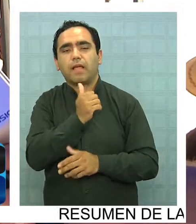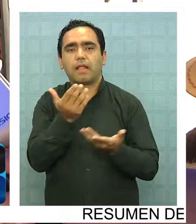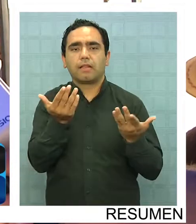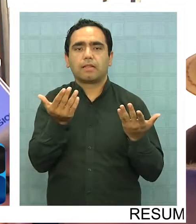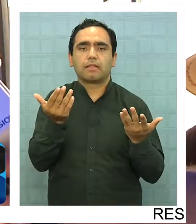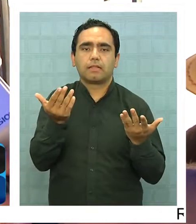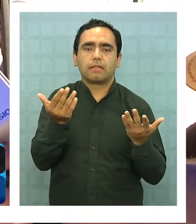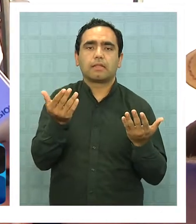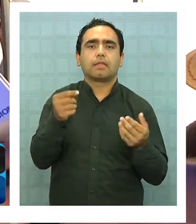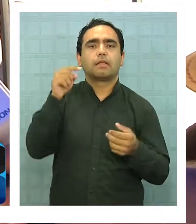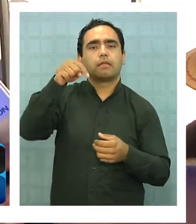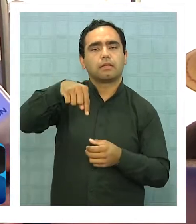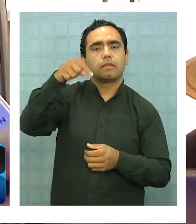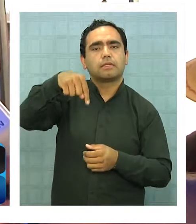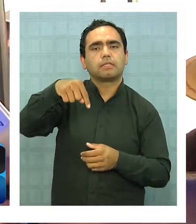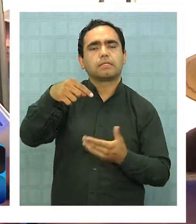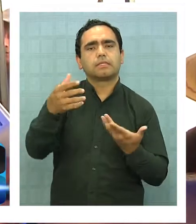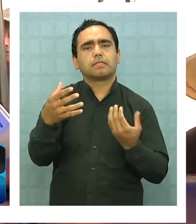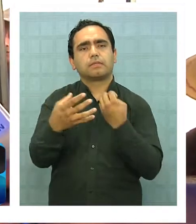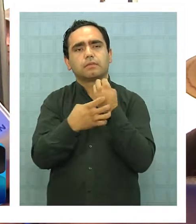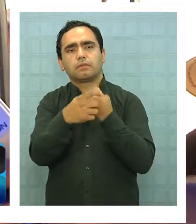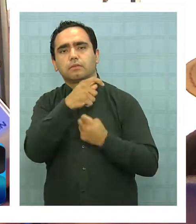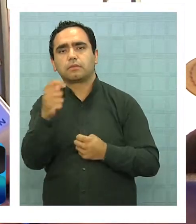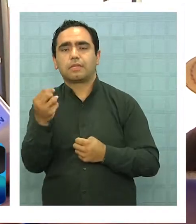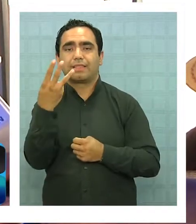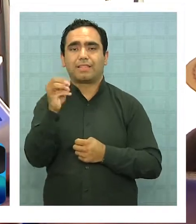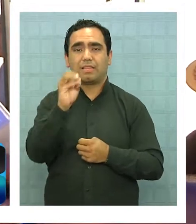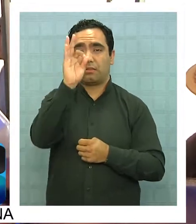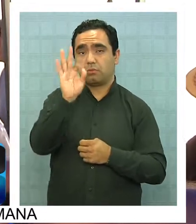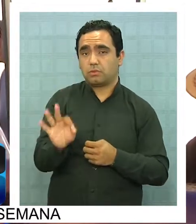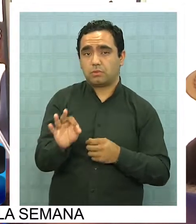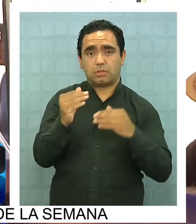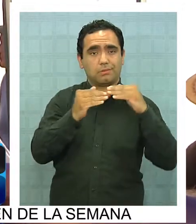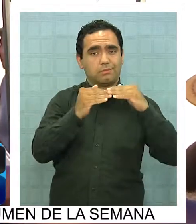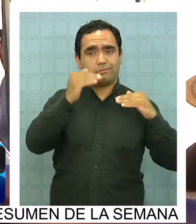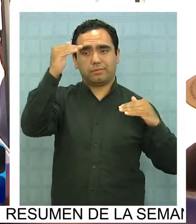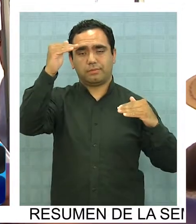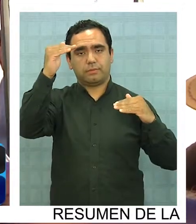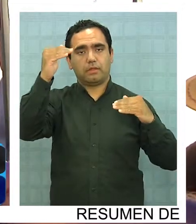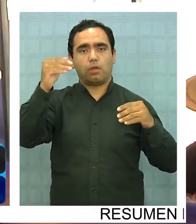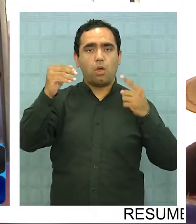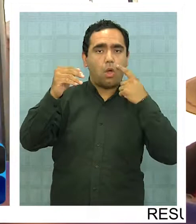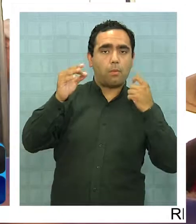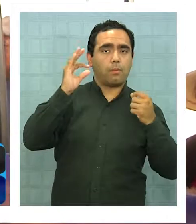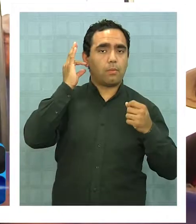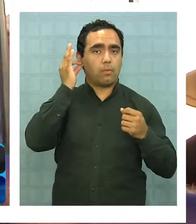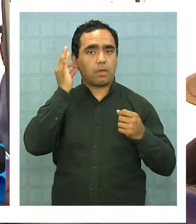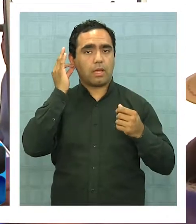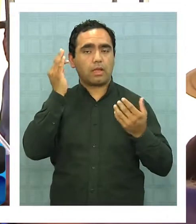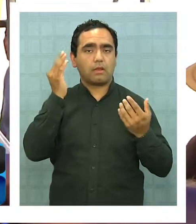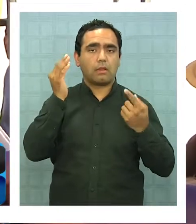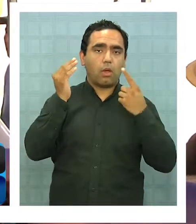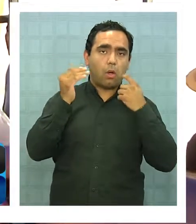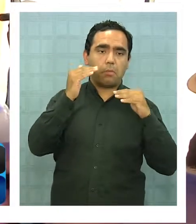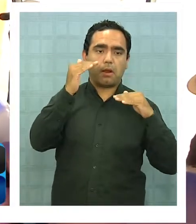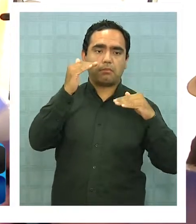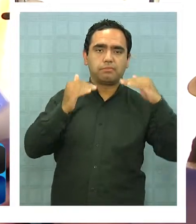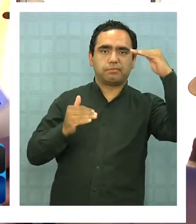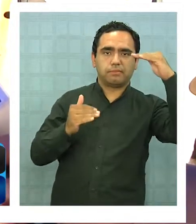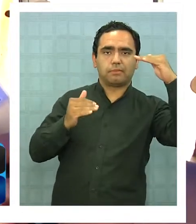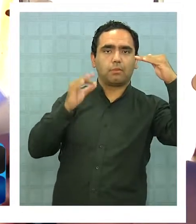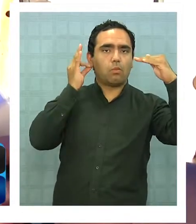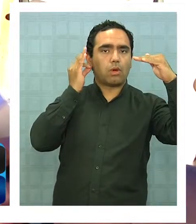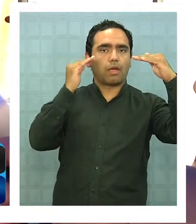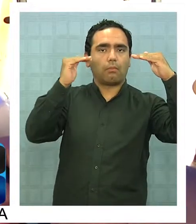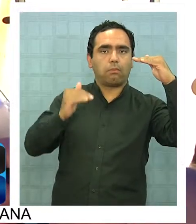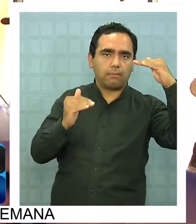regional una brecha de más del 30% en el ingreso entre hombres y mujeres. Entonces además de